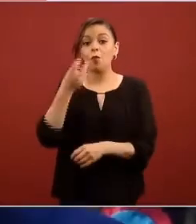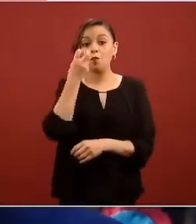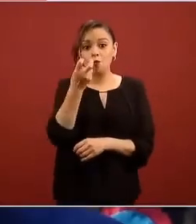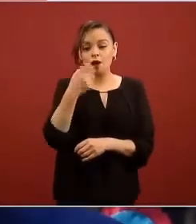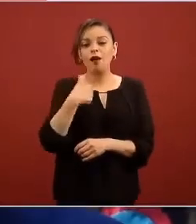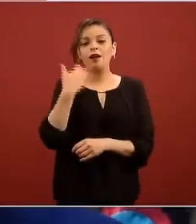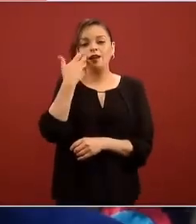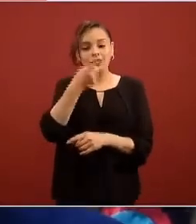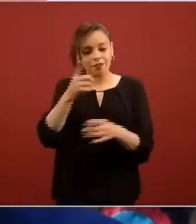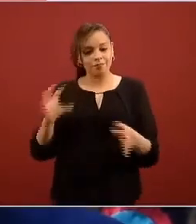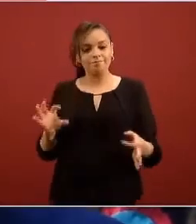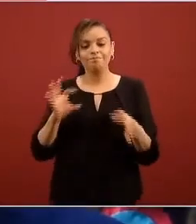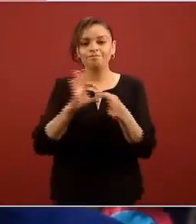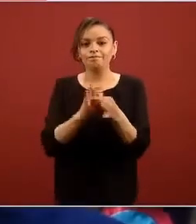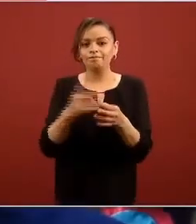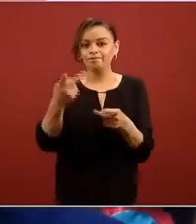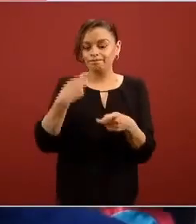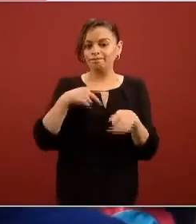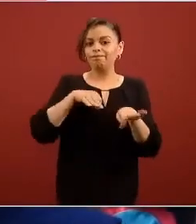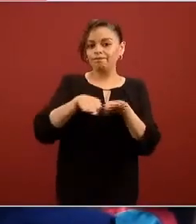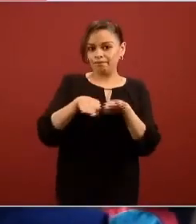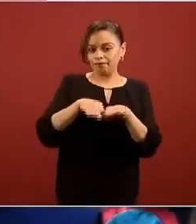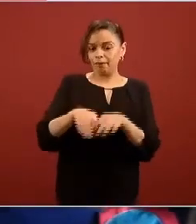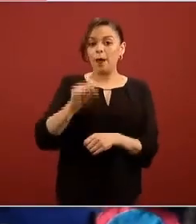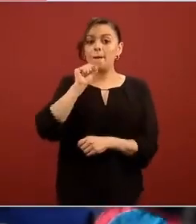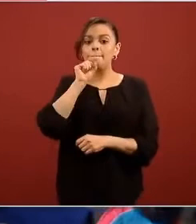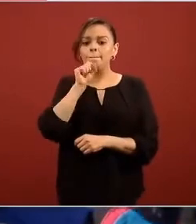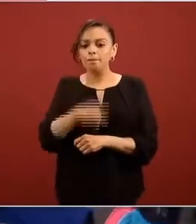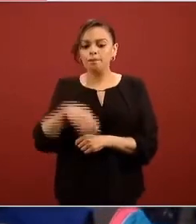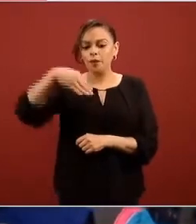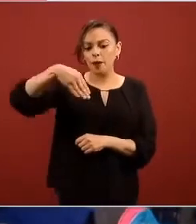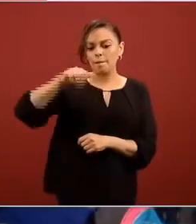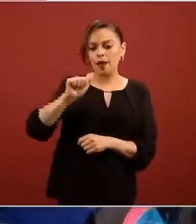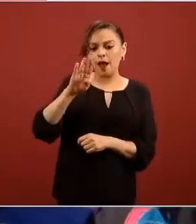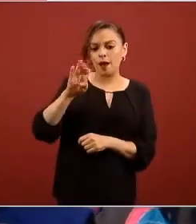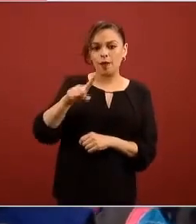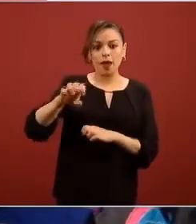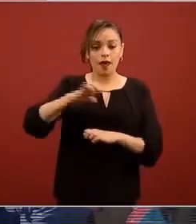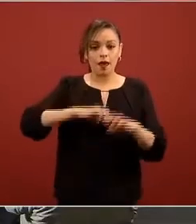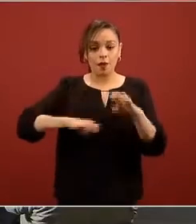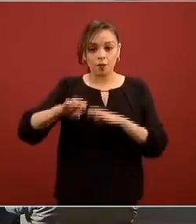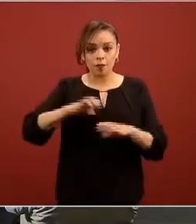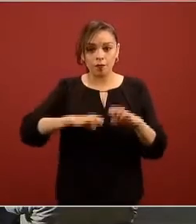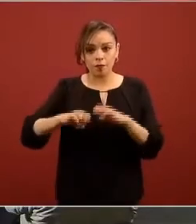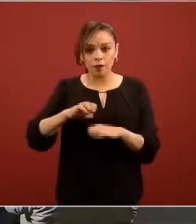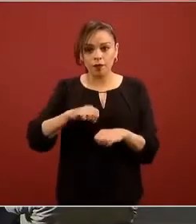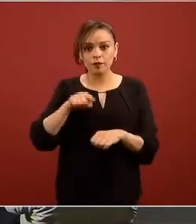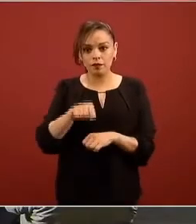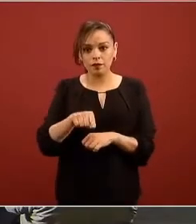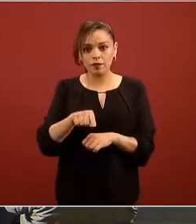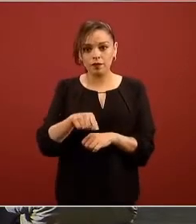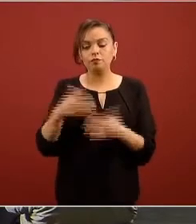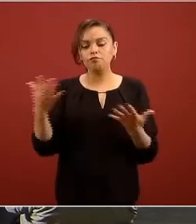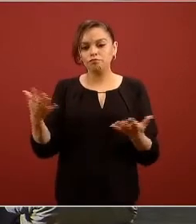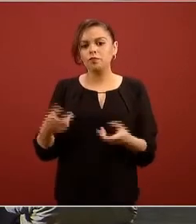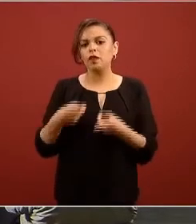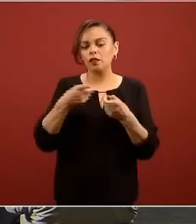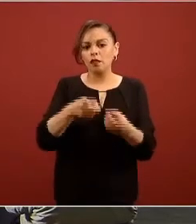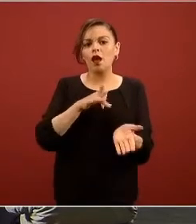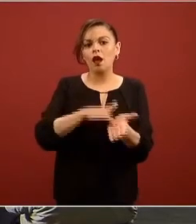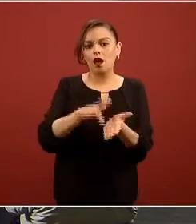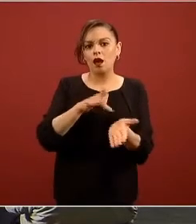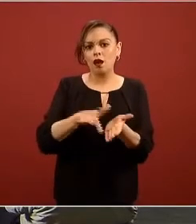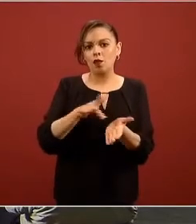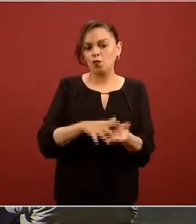la empresa MAVE también va a colaborar de manera no lucrativa igual que